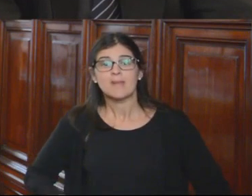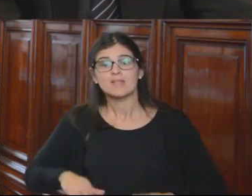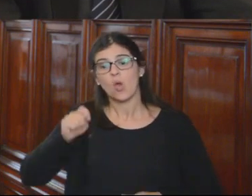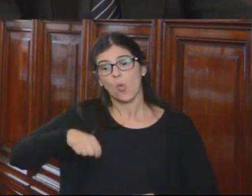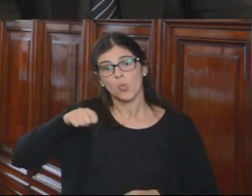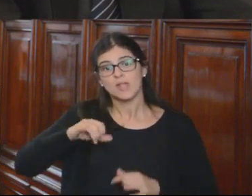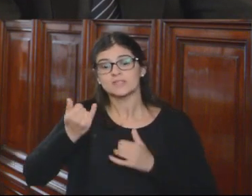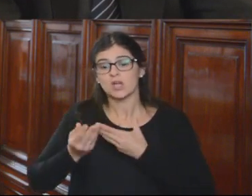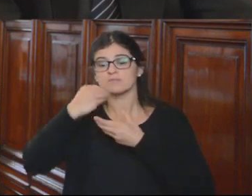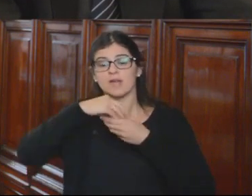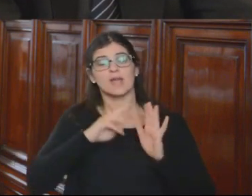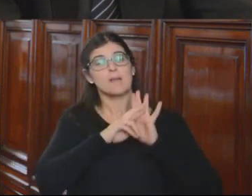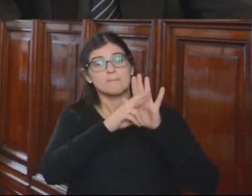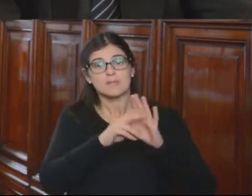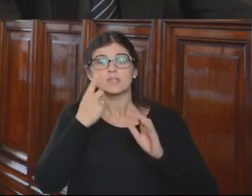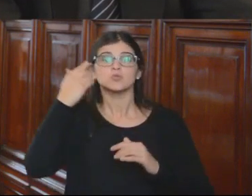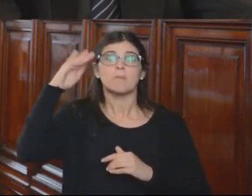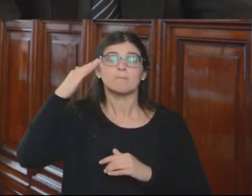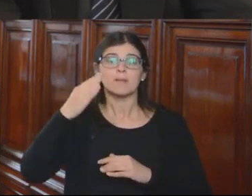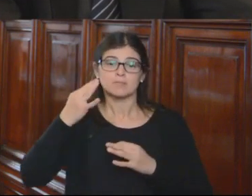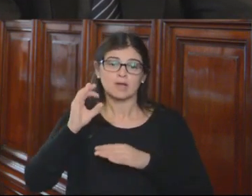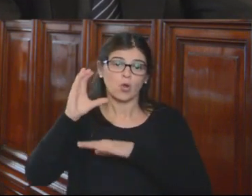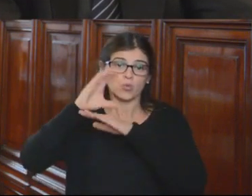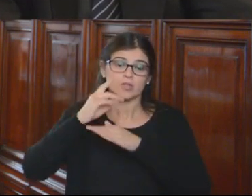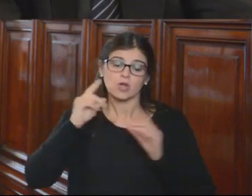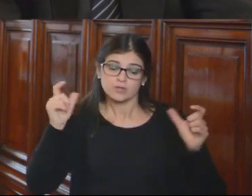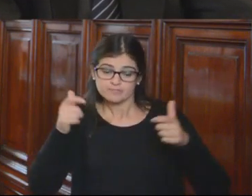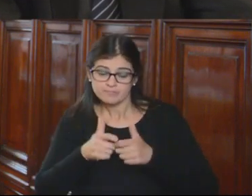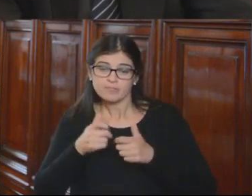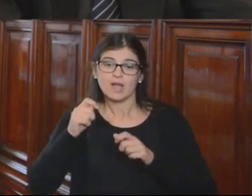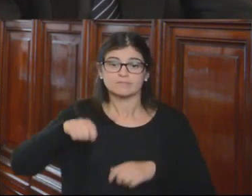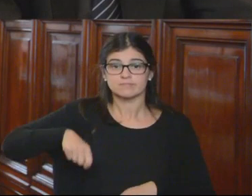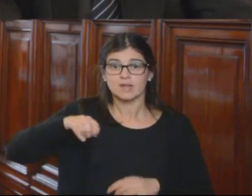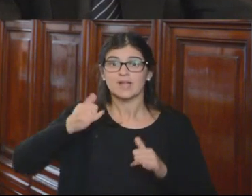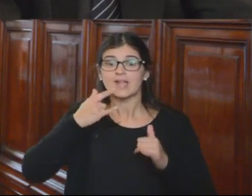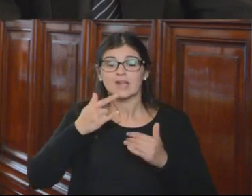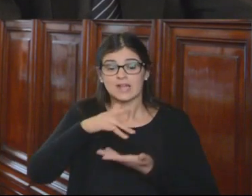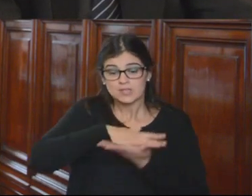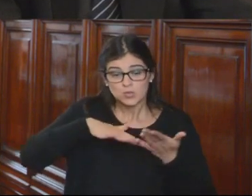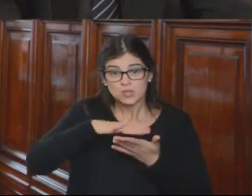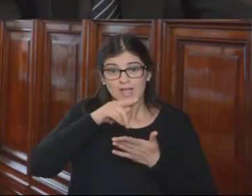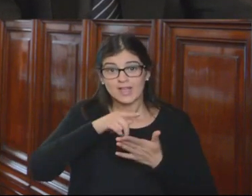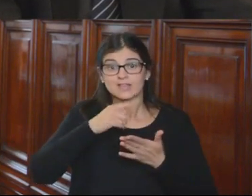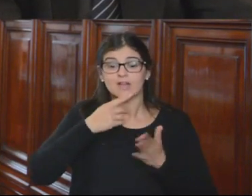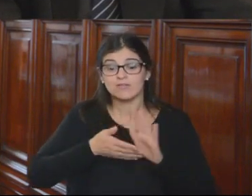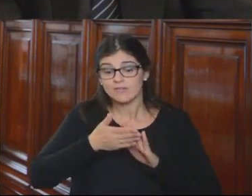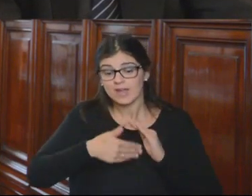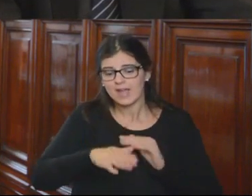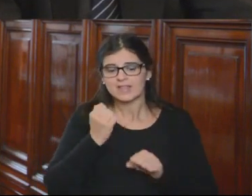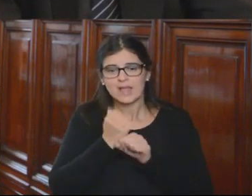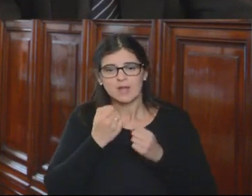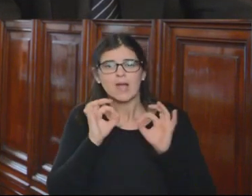representantes del Tribunal Supremo de Justicia, el Consejo de la Magistratura. En el marco de estas conclusiones se han dado tareas